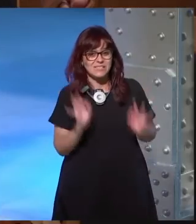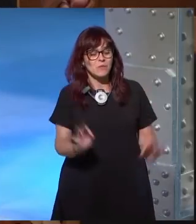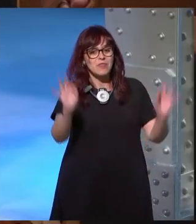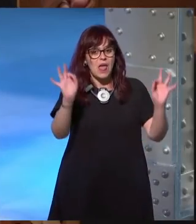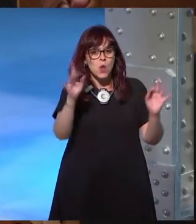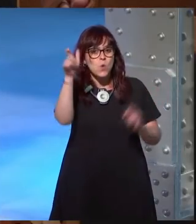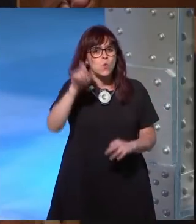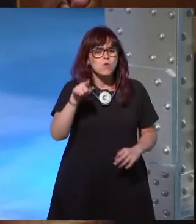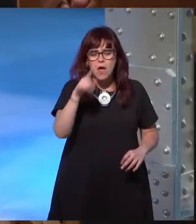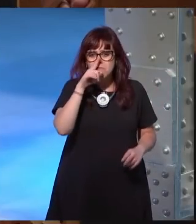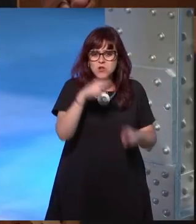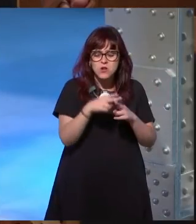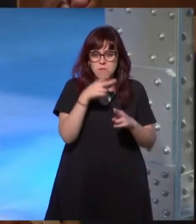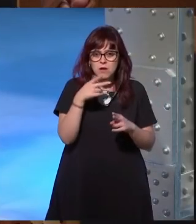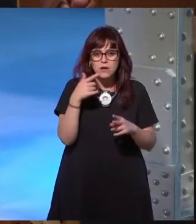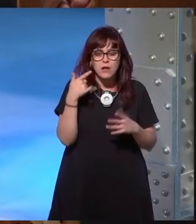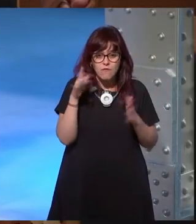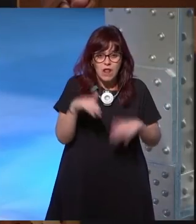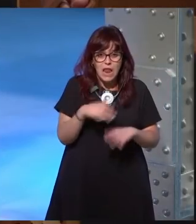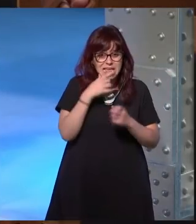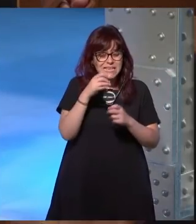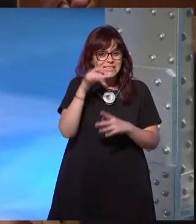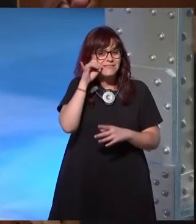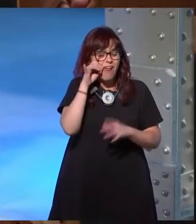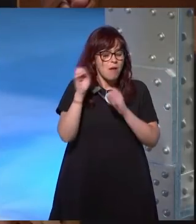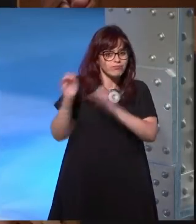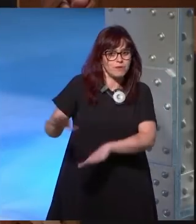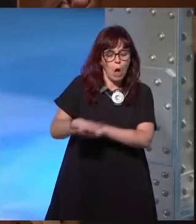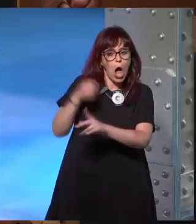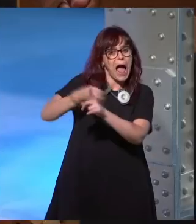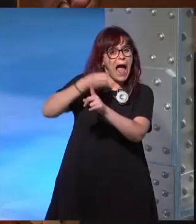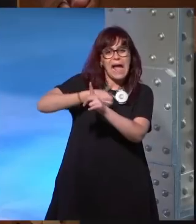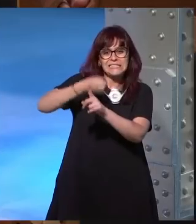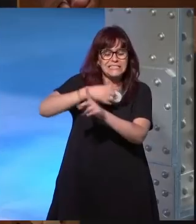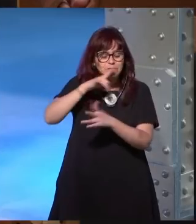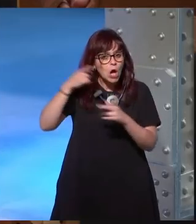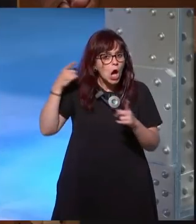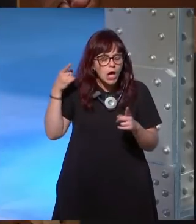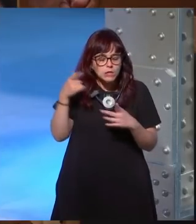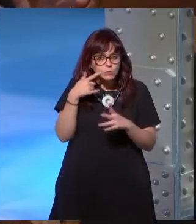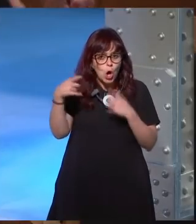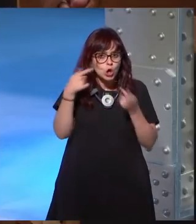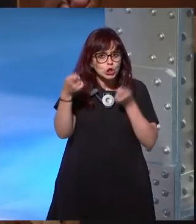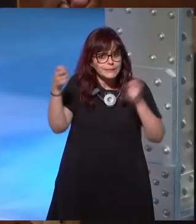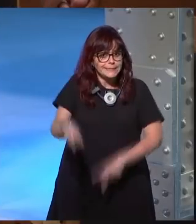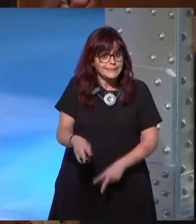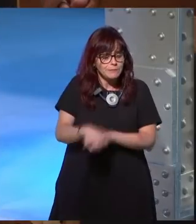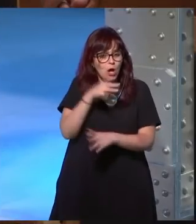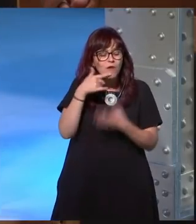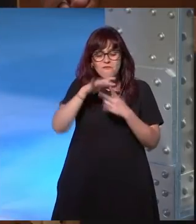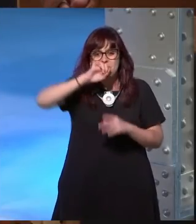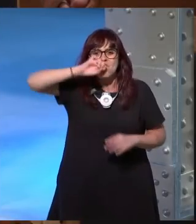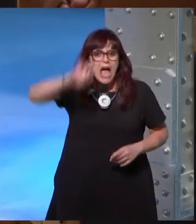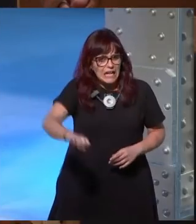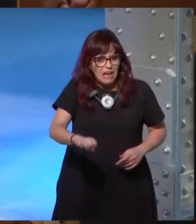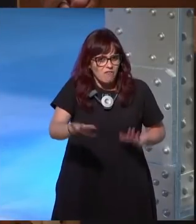una de ellas que ni Maritran han tenido que dejar Instagram por el acoso indiscriminado que estaba sufriendo a manos de estos